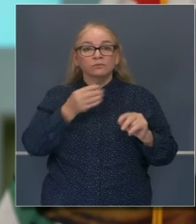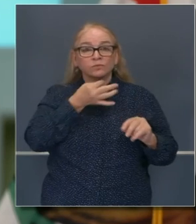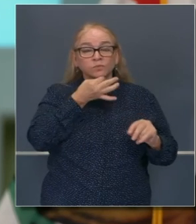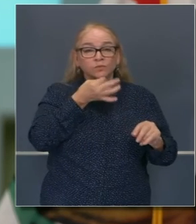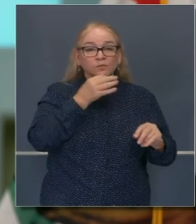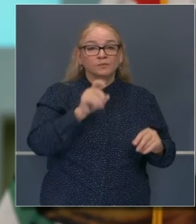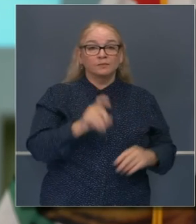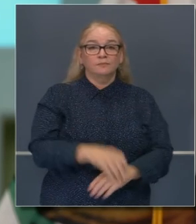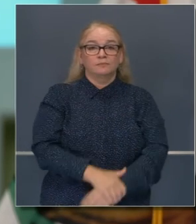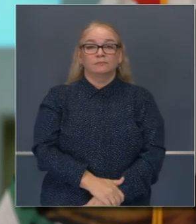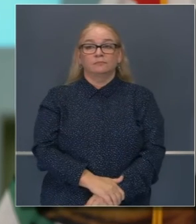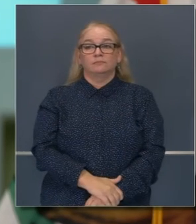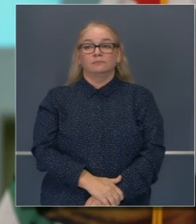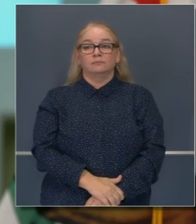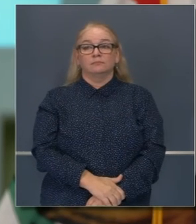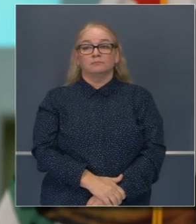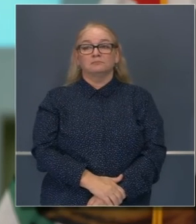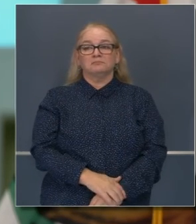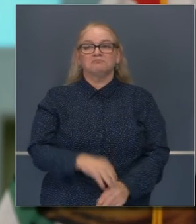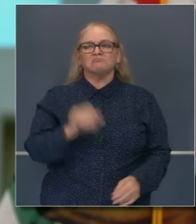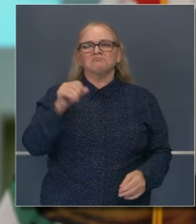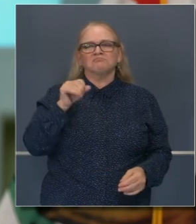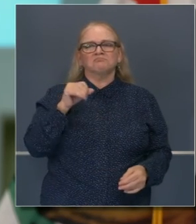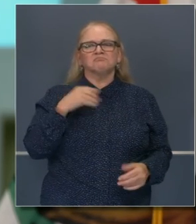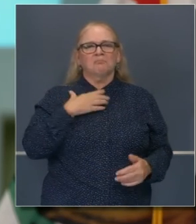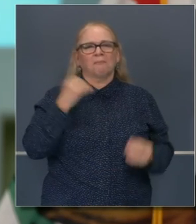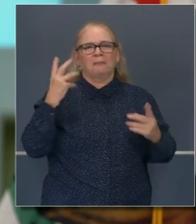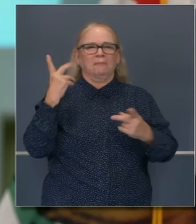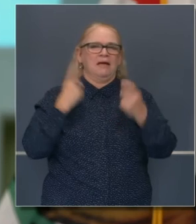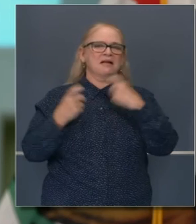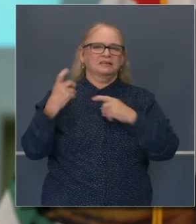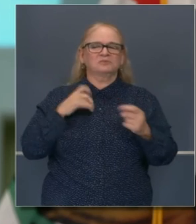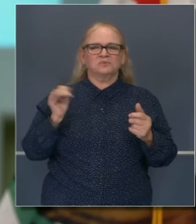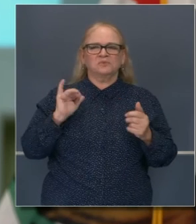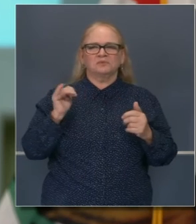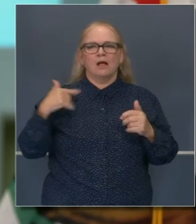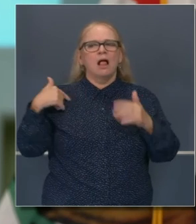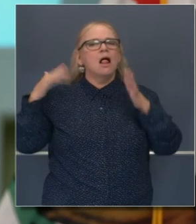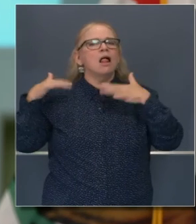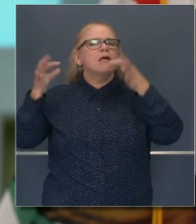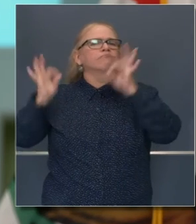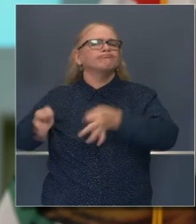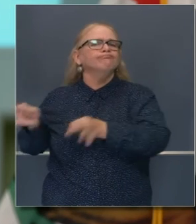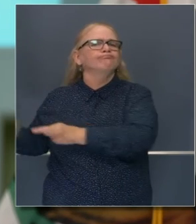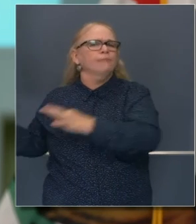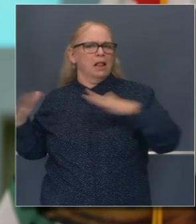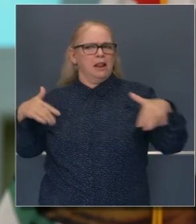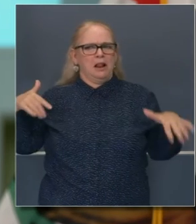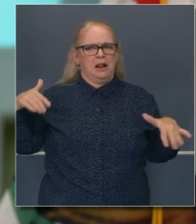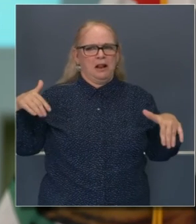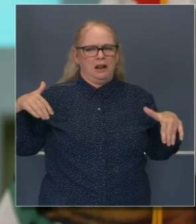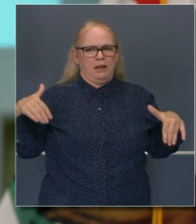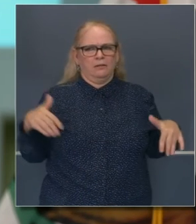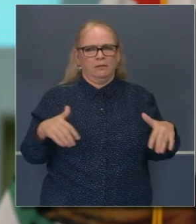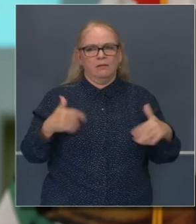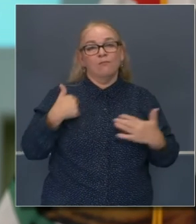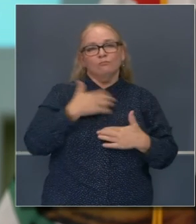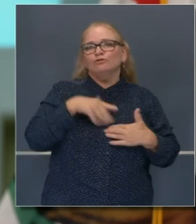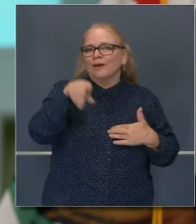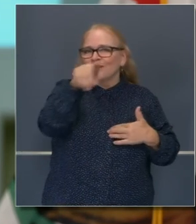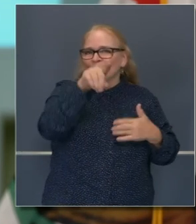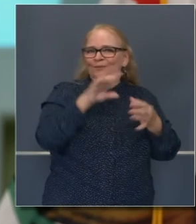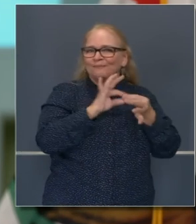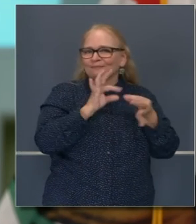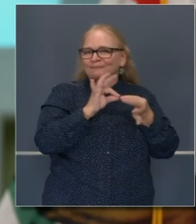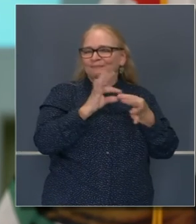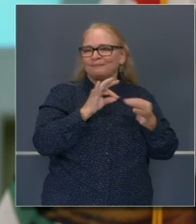esa pregunta. algo que me han preguntado varias personas. Simplemente no hemos hecho esa determinación. Creo que la forma